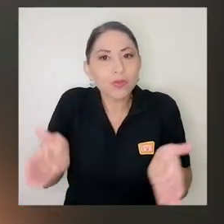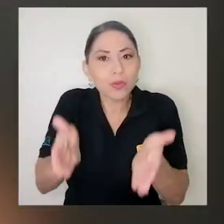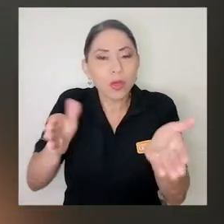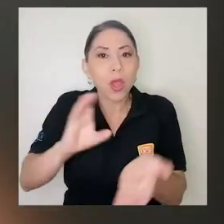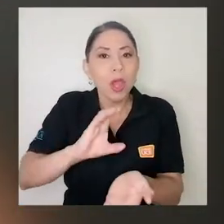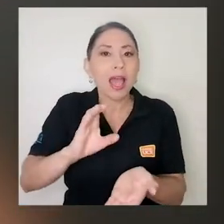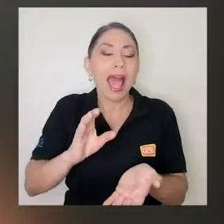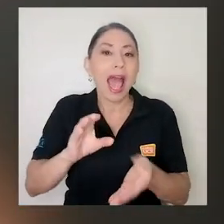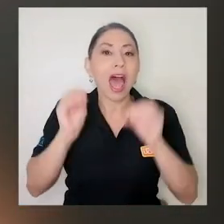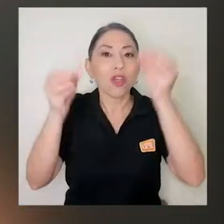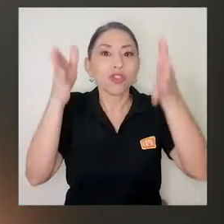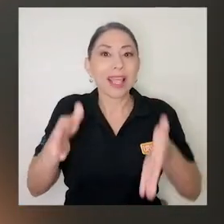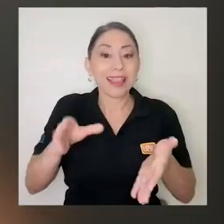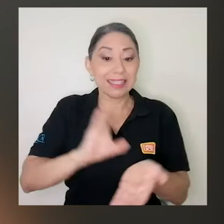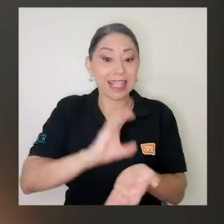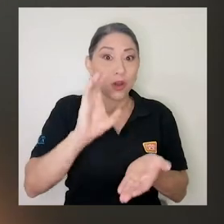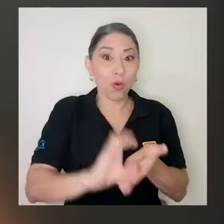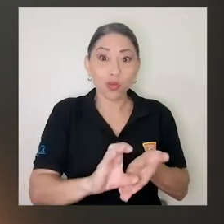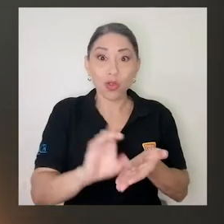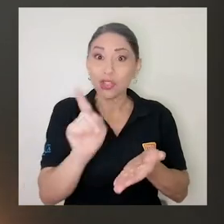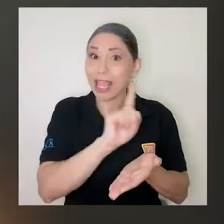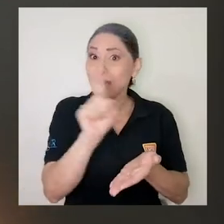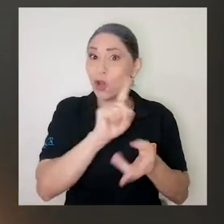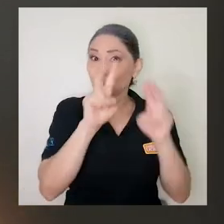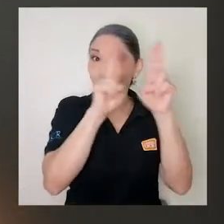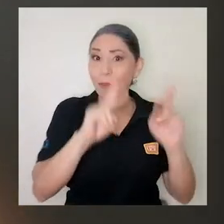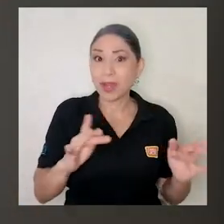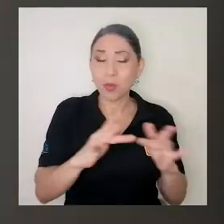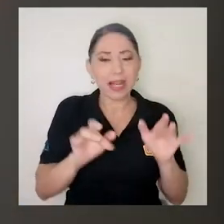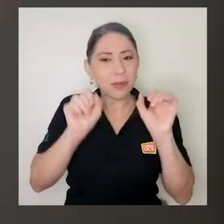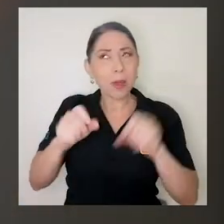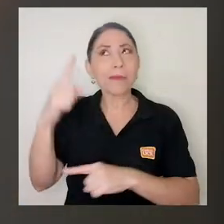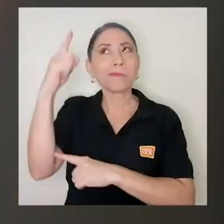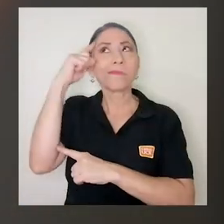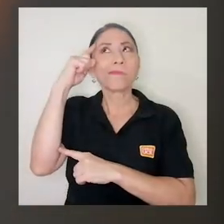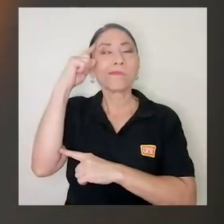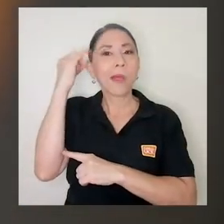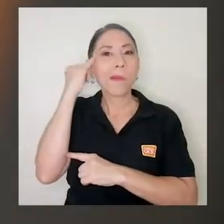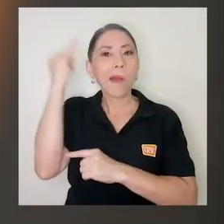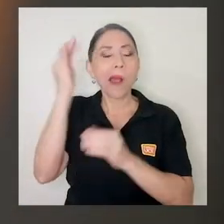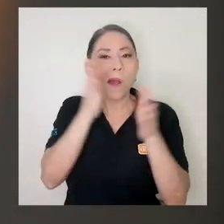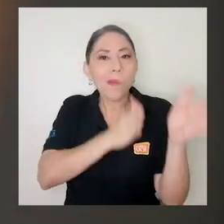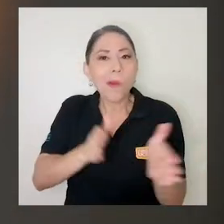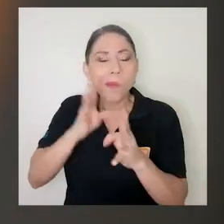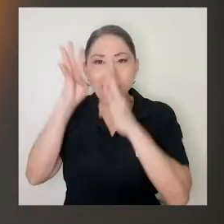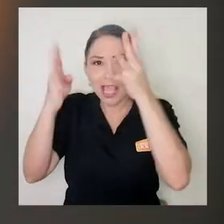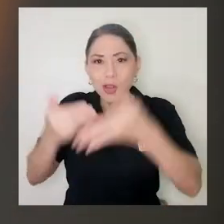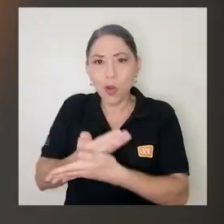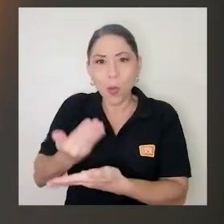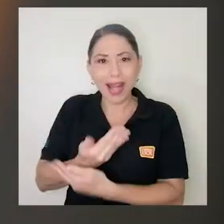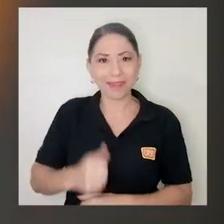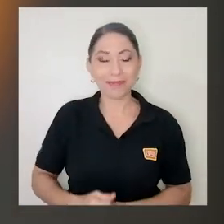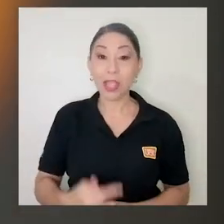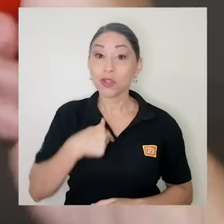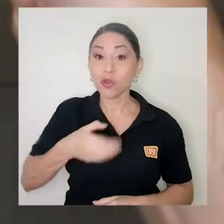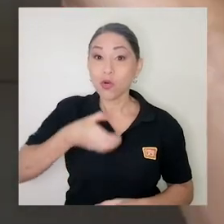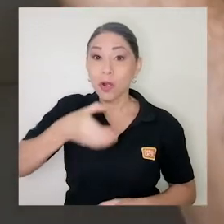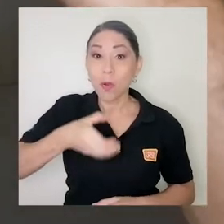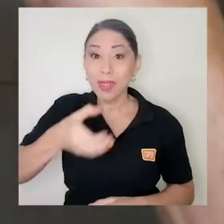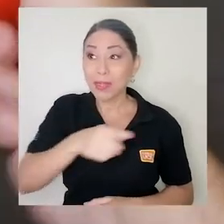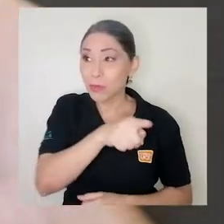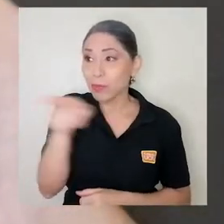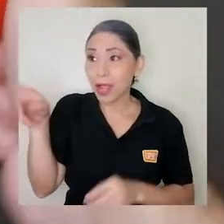cursos no virtualizables a innovar. Mi recomendación para los docentes que están en esta situación de